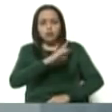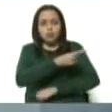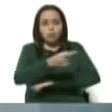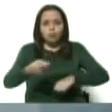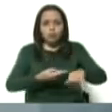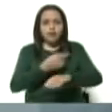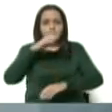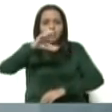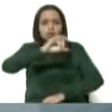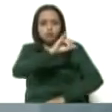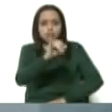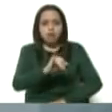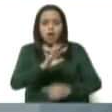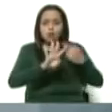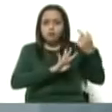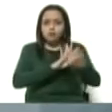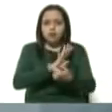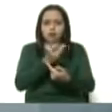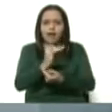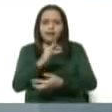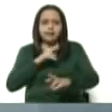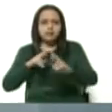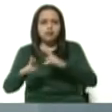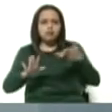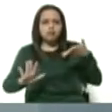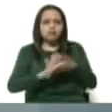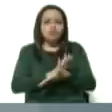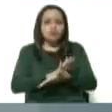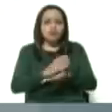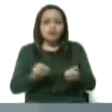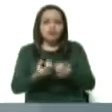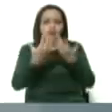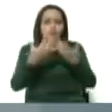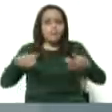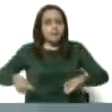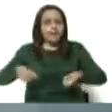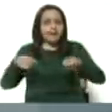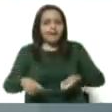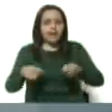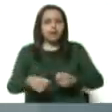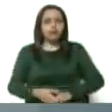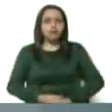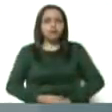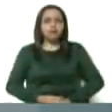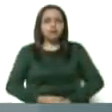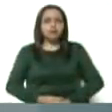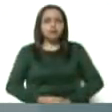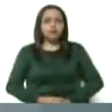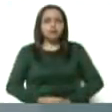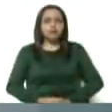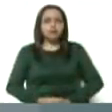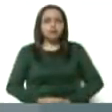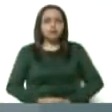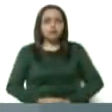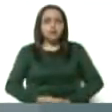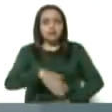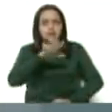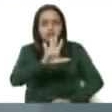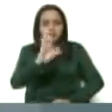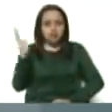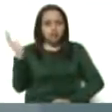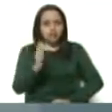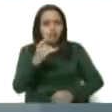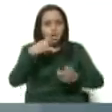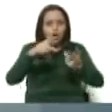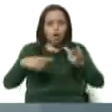estado de Zulia. Cuatro de ellos están vinculados al foco del Mercado de las Pulgas y al Casco Central de Maracaibo, y cinco provienen de